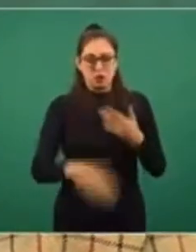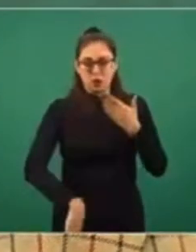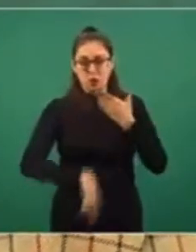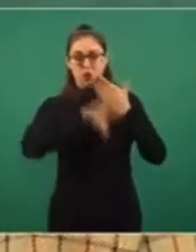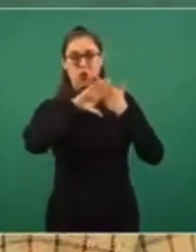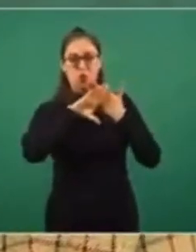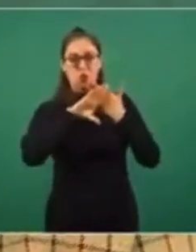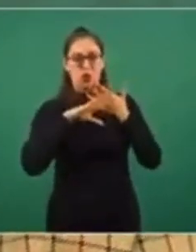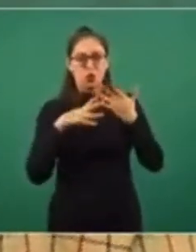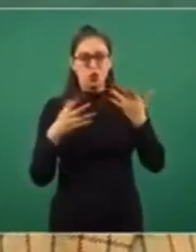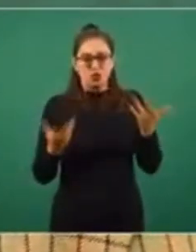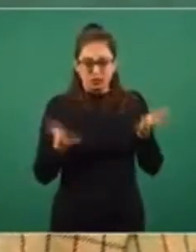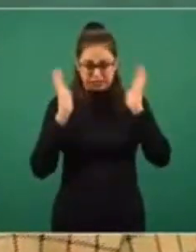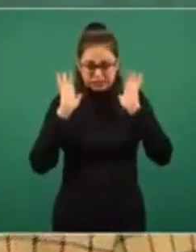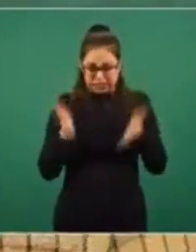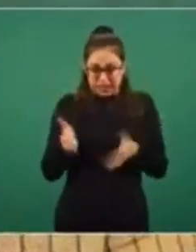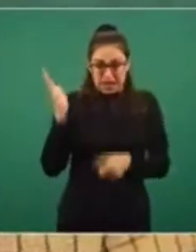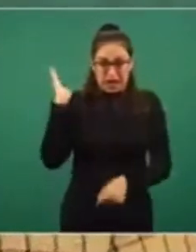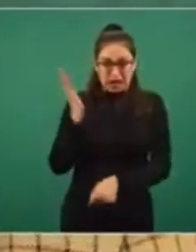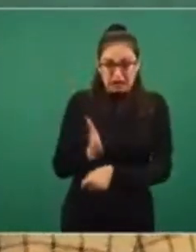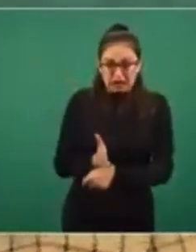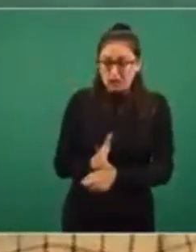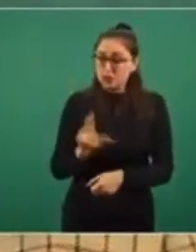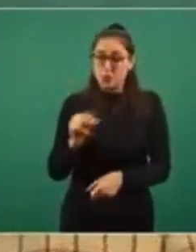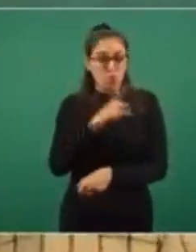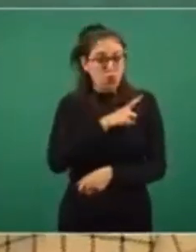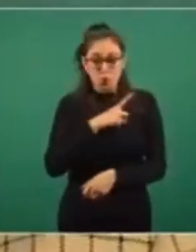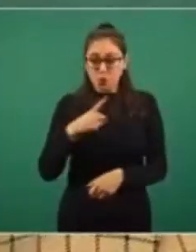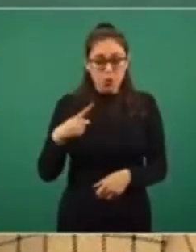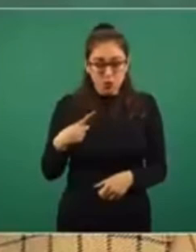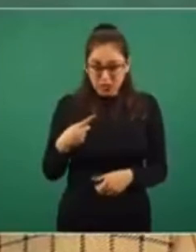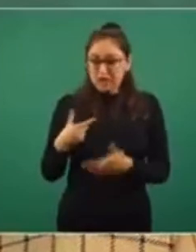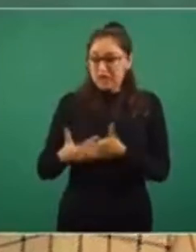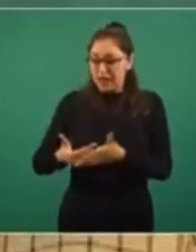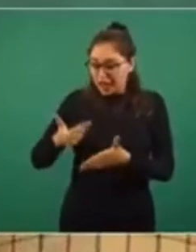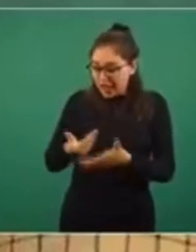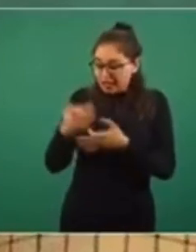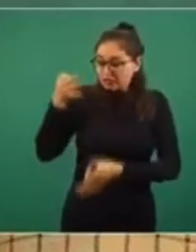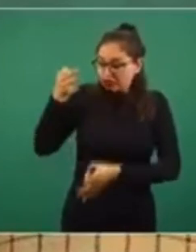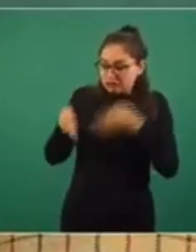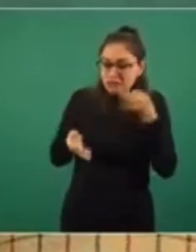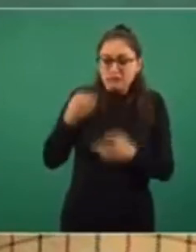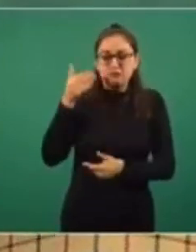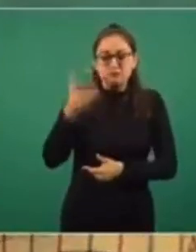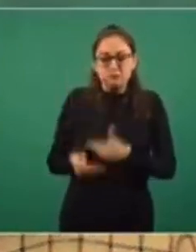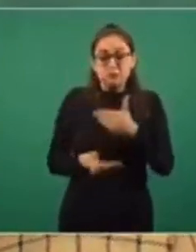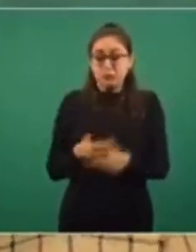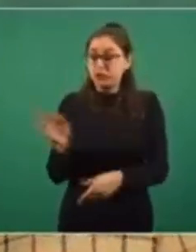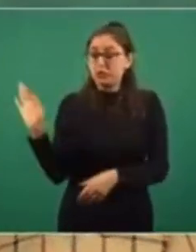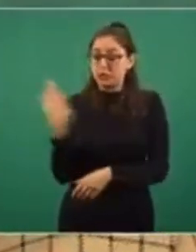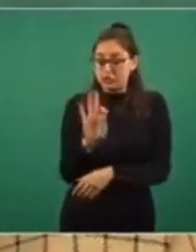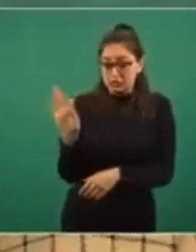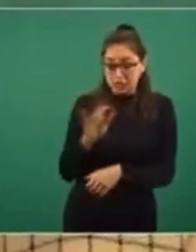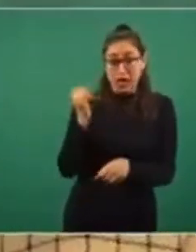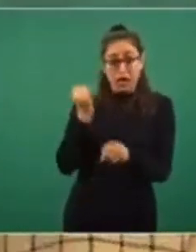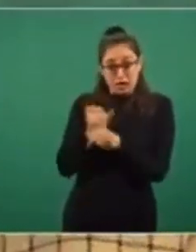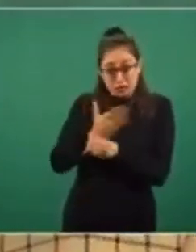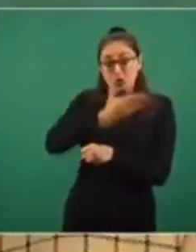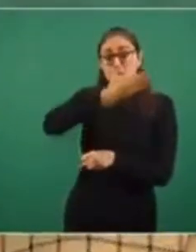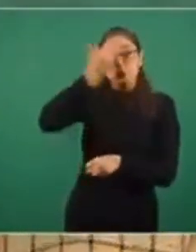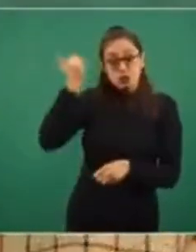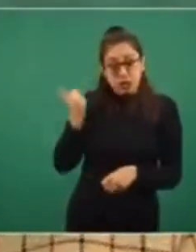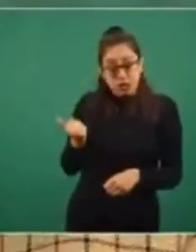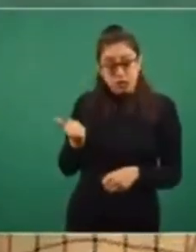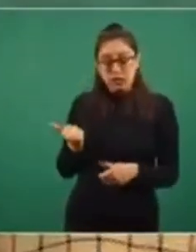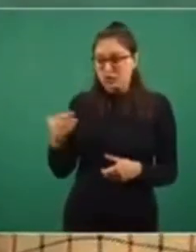un debido proceso, una garantía de audiencia y una presunción de inocencia. Y si no, pregúntaselos